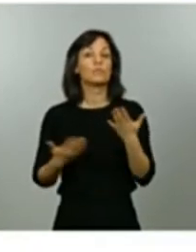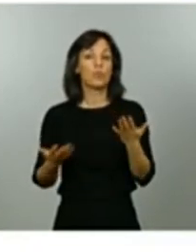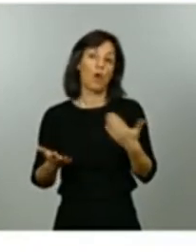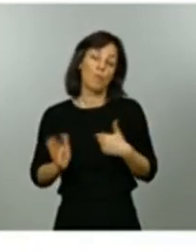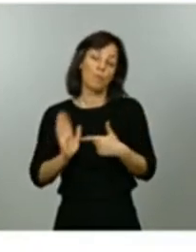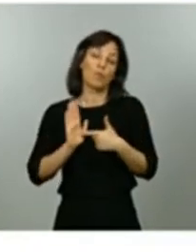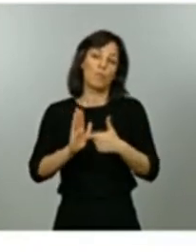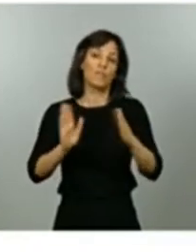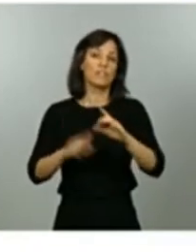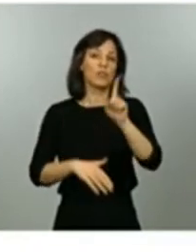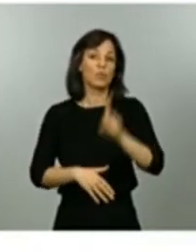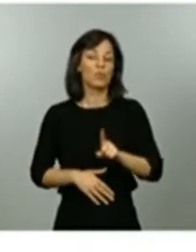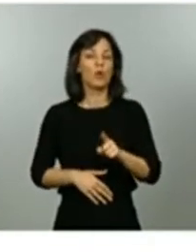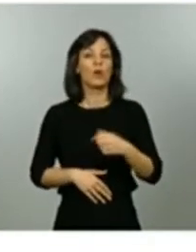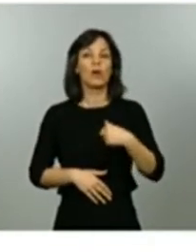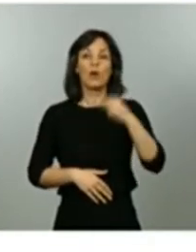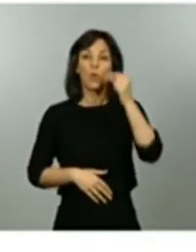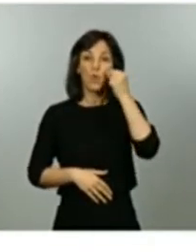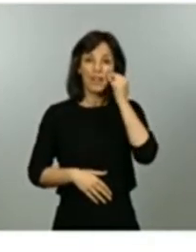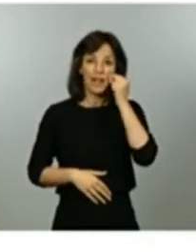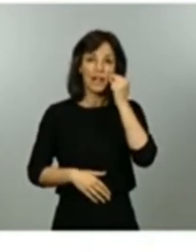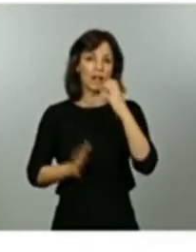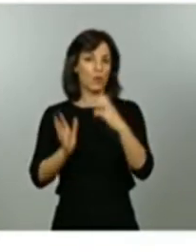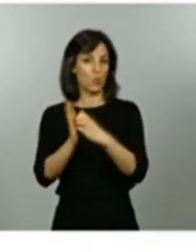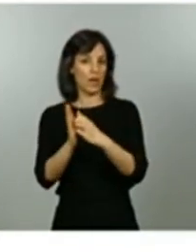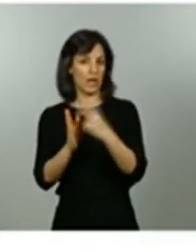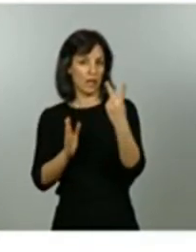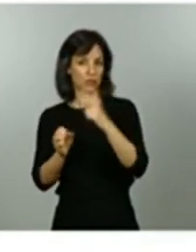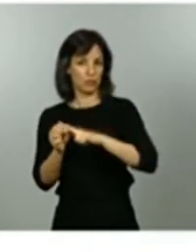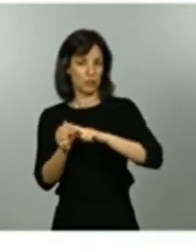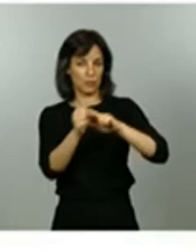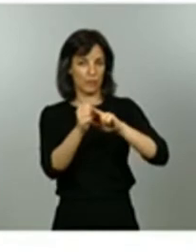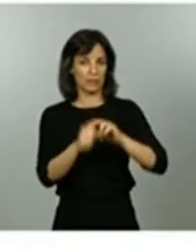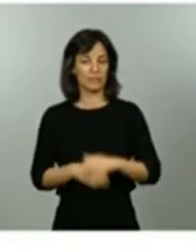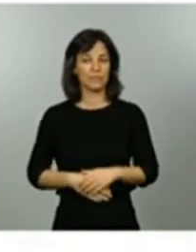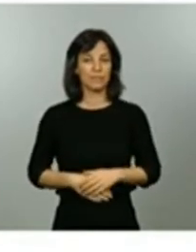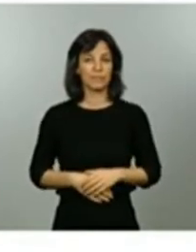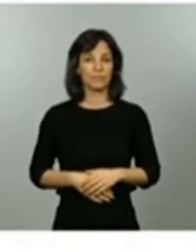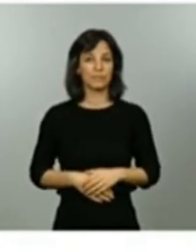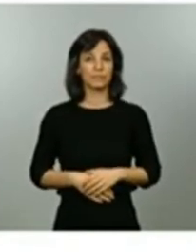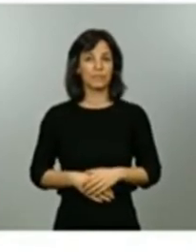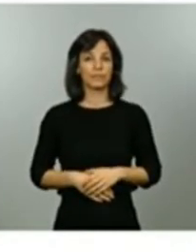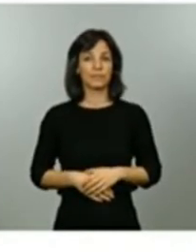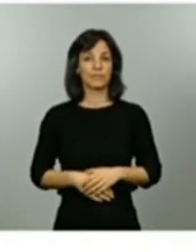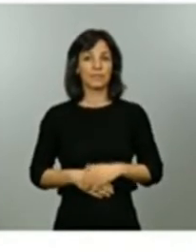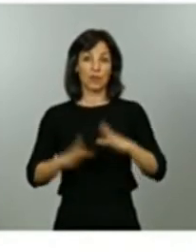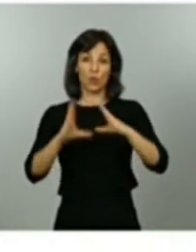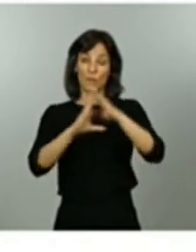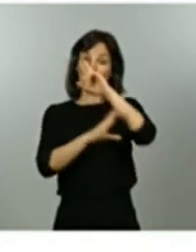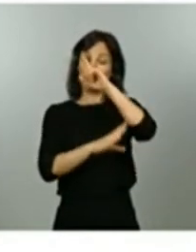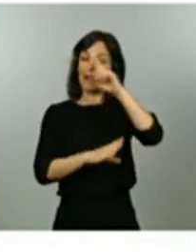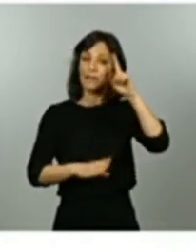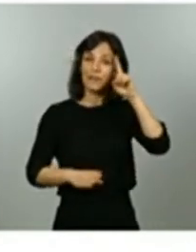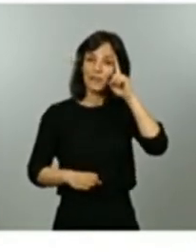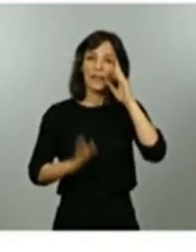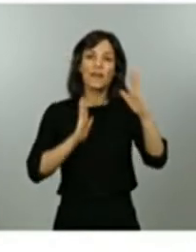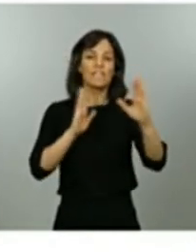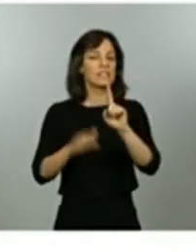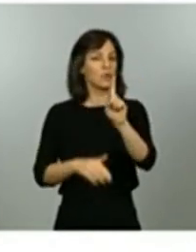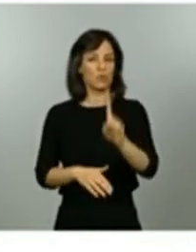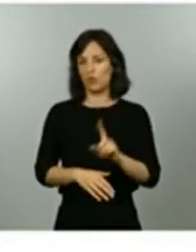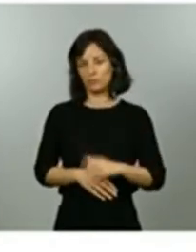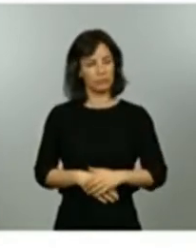las provincias de Guadalajara y de Cuenca la provincia la comunidad autónoma de Madrid no pasa a la fase 1